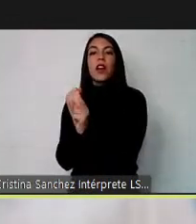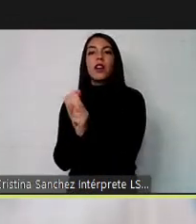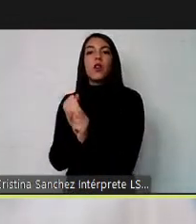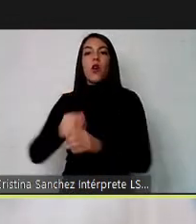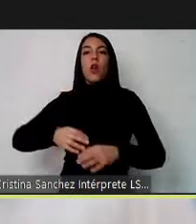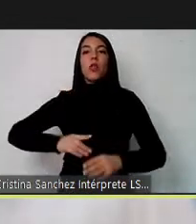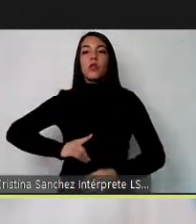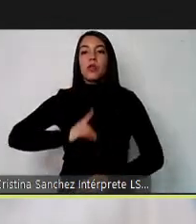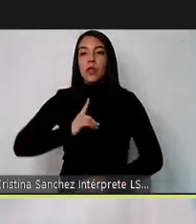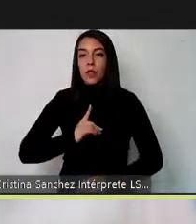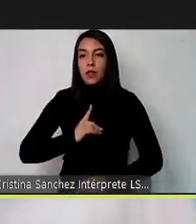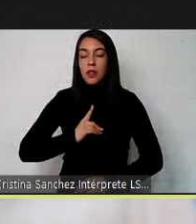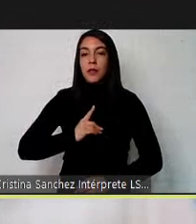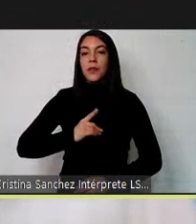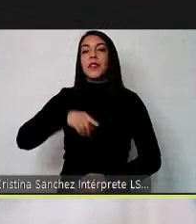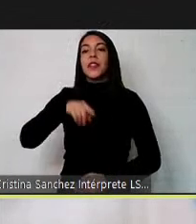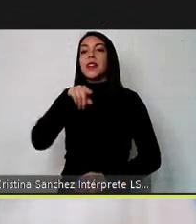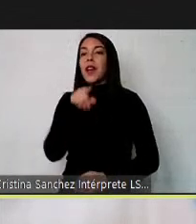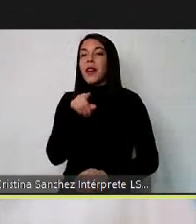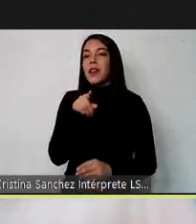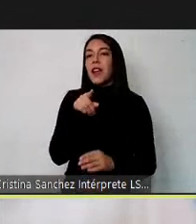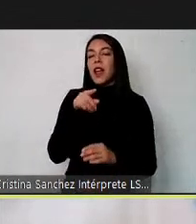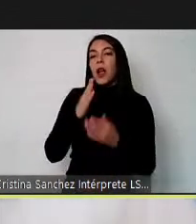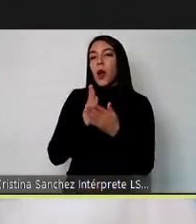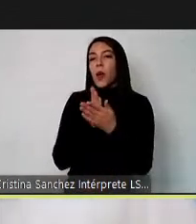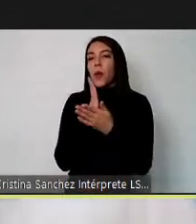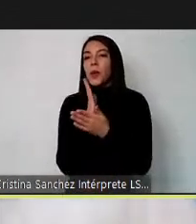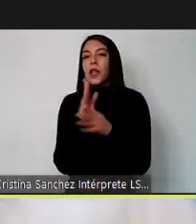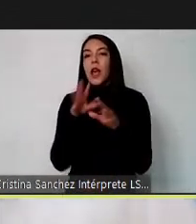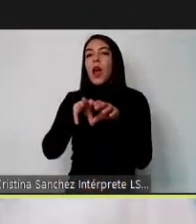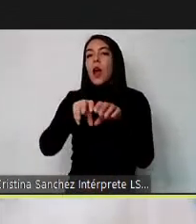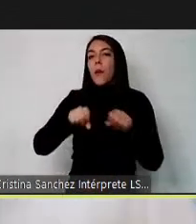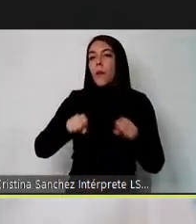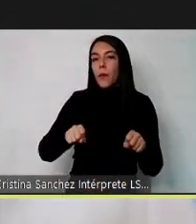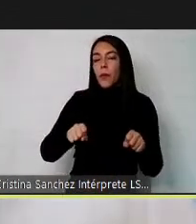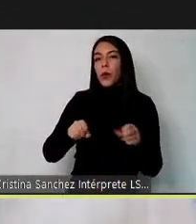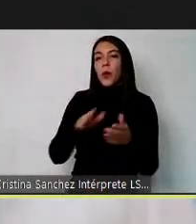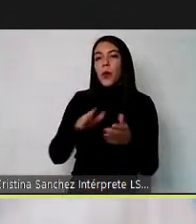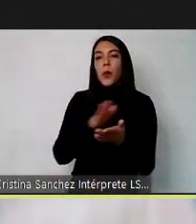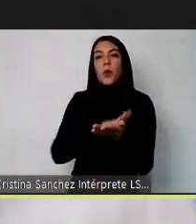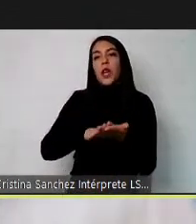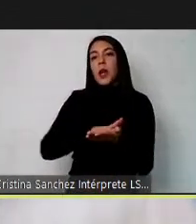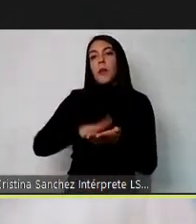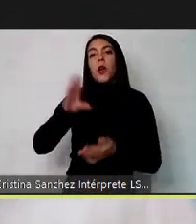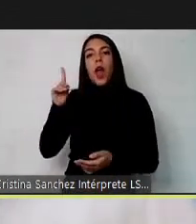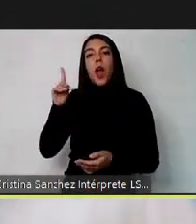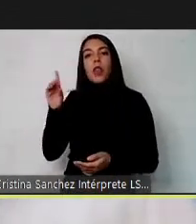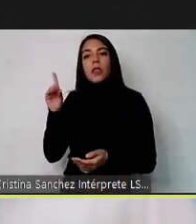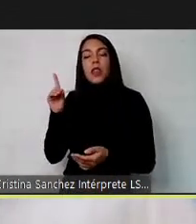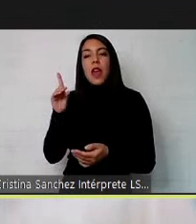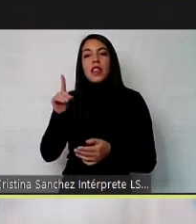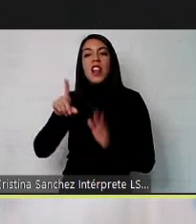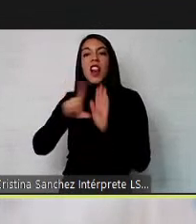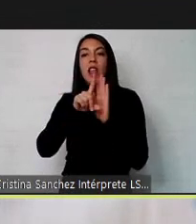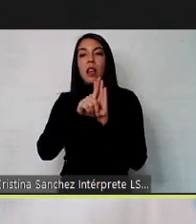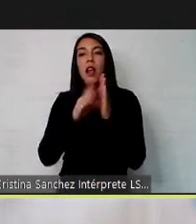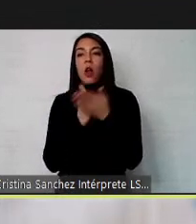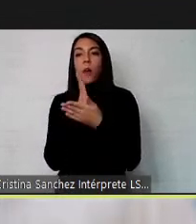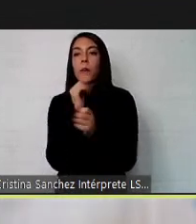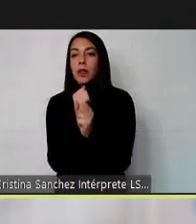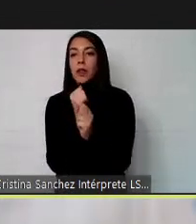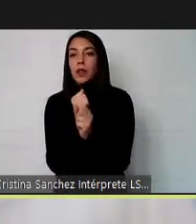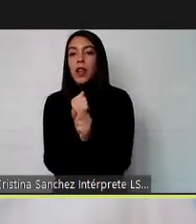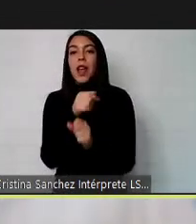y ahí surgen conceptualizaciones y acuerdos por ejemplo la edad legal para trabajar y ahí surgen